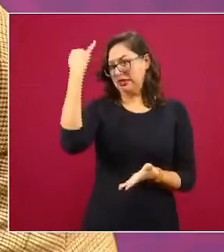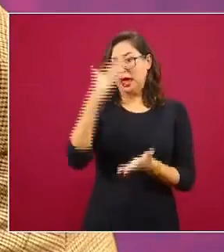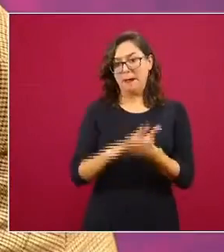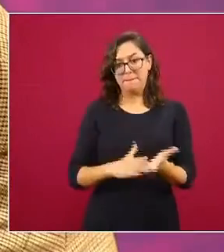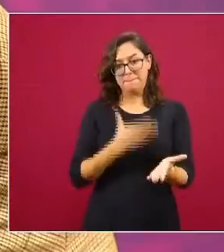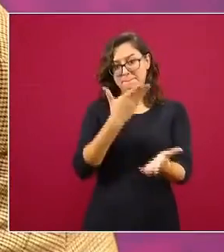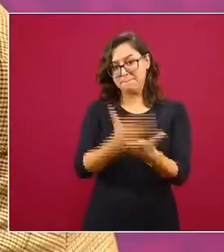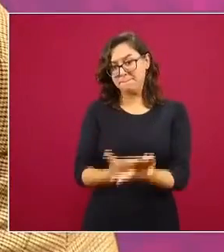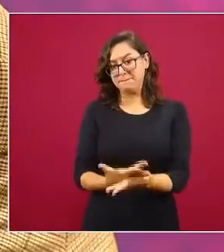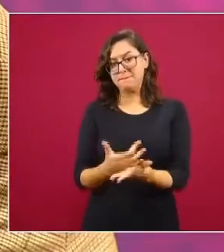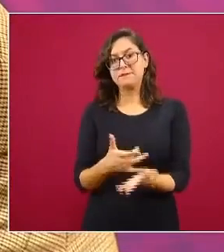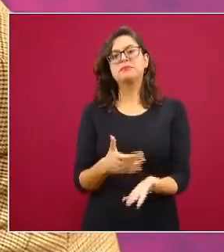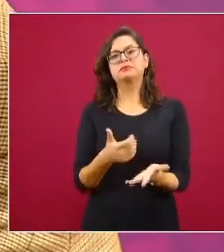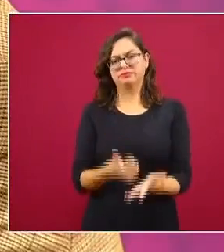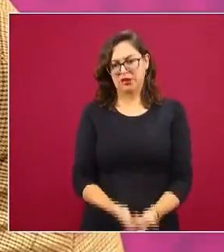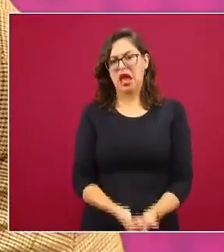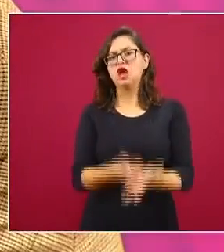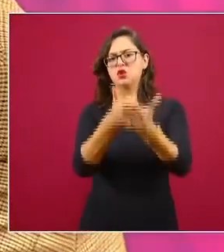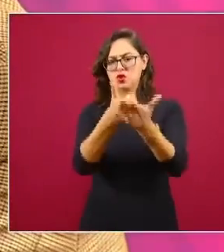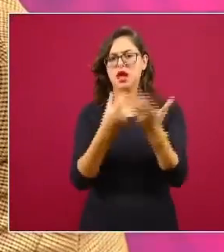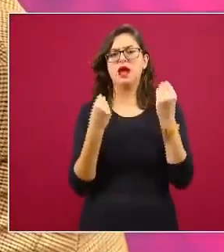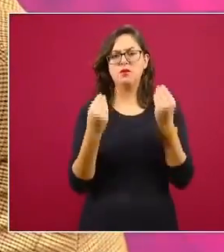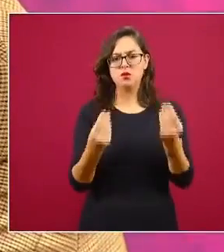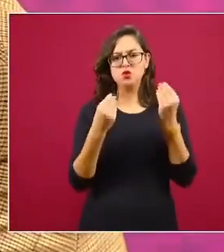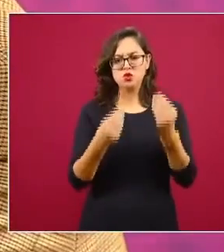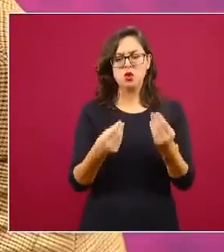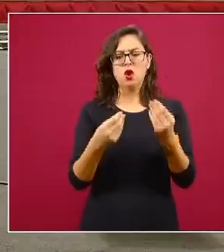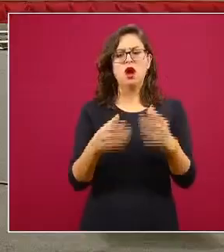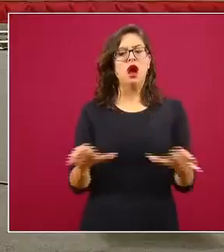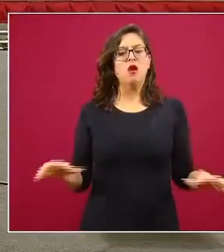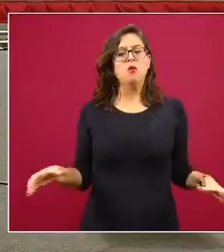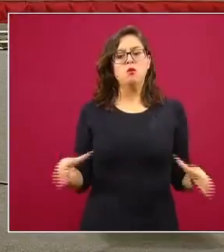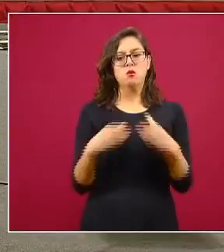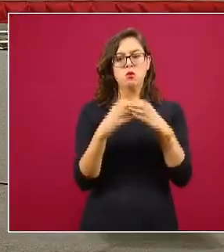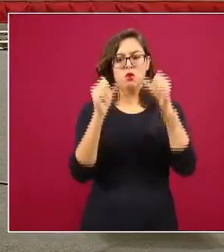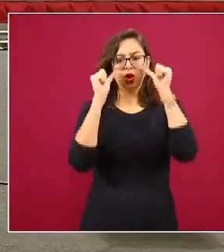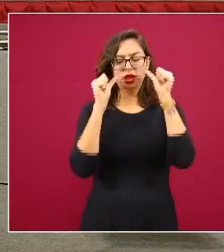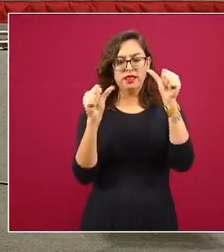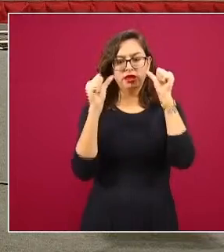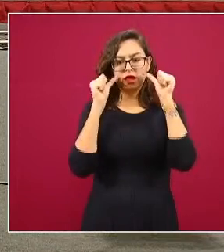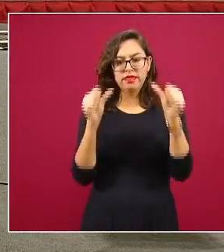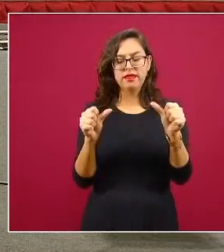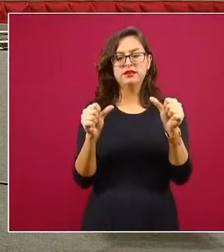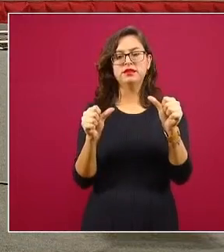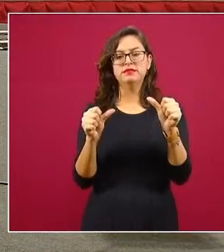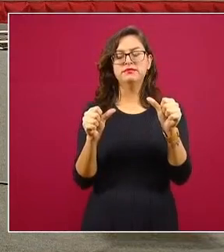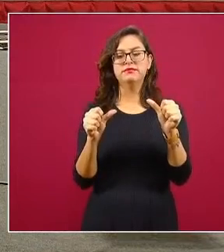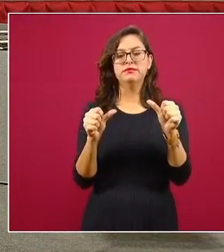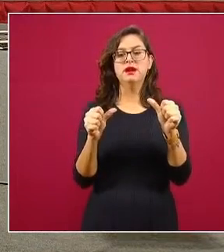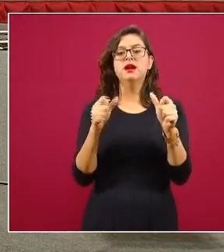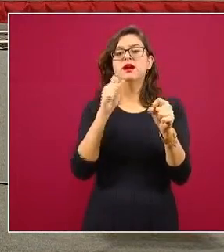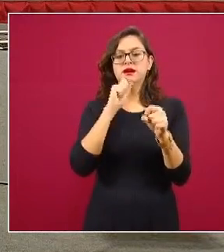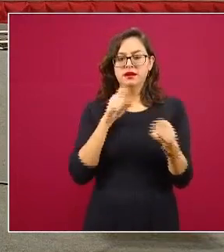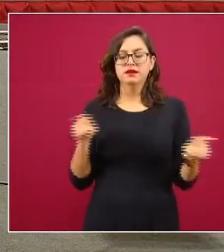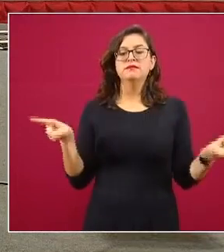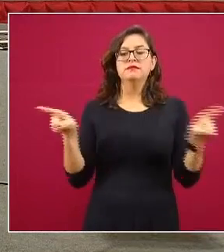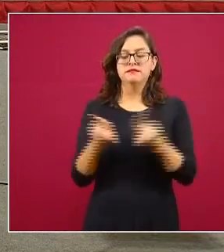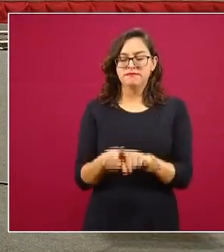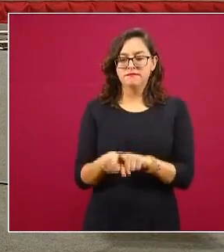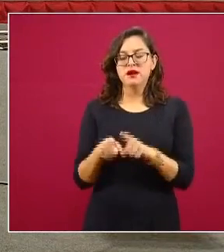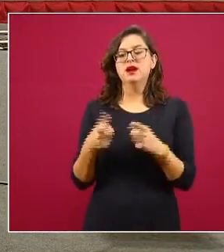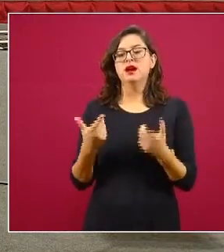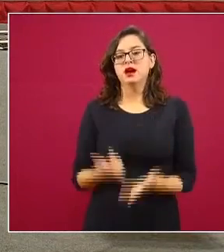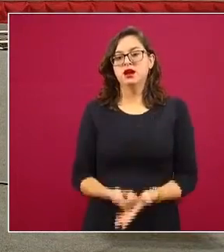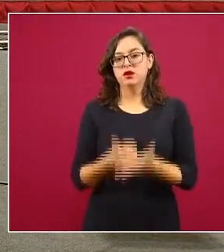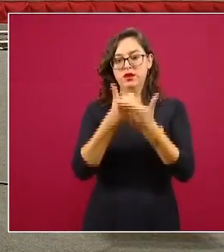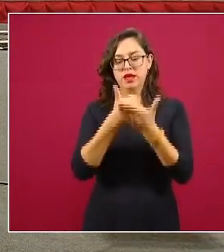a ayudarnos y apoyarnos mucho para la atención en la comunidad, que va también a ayudar para la prevención